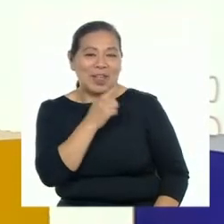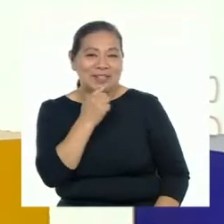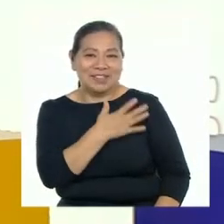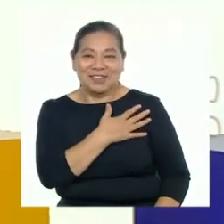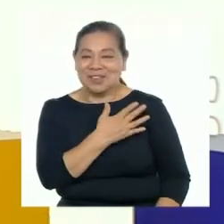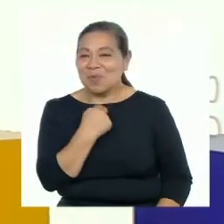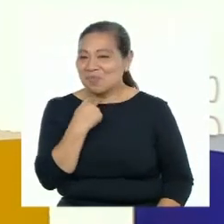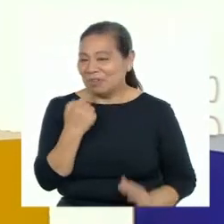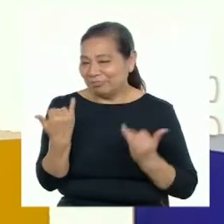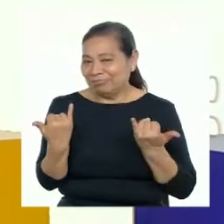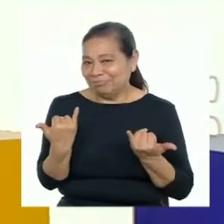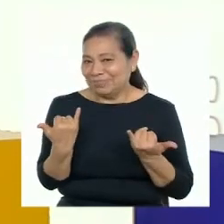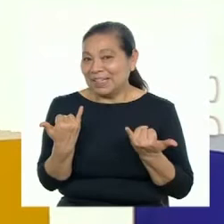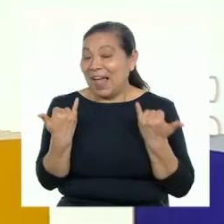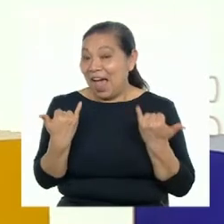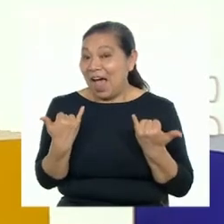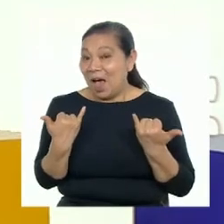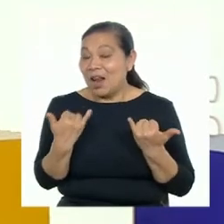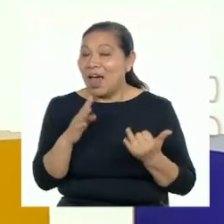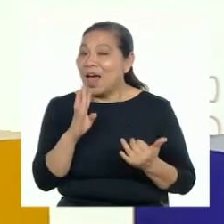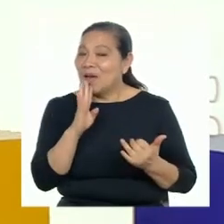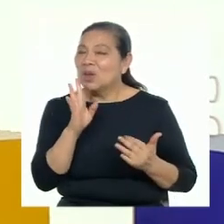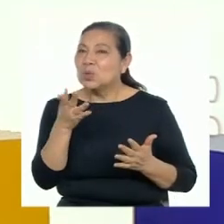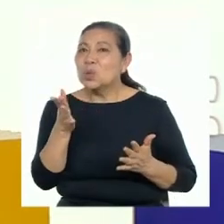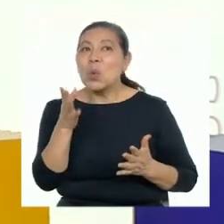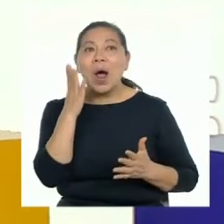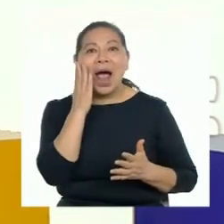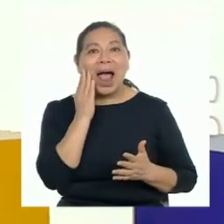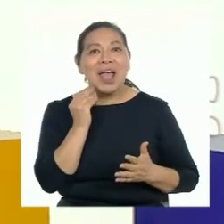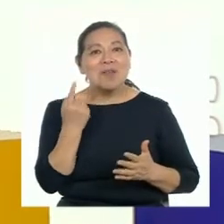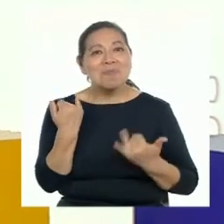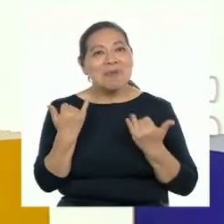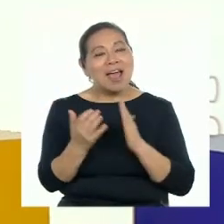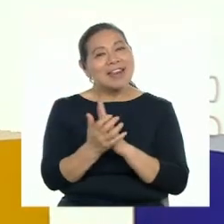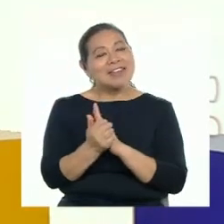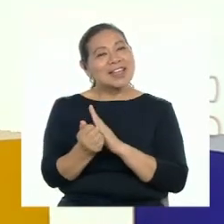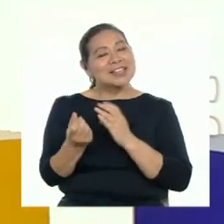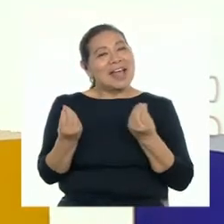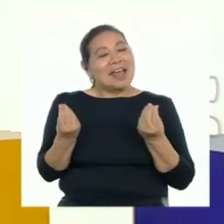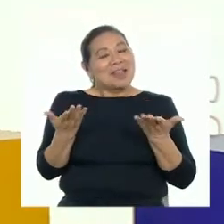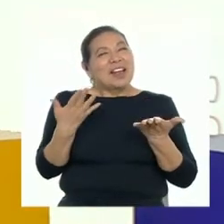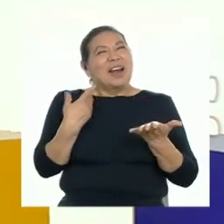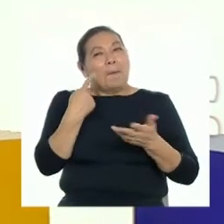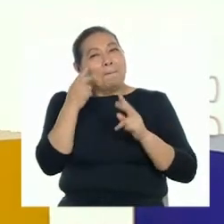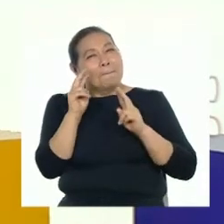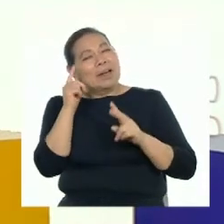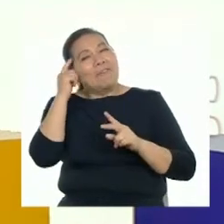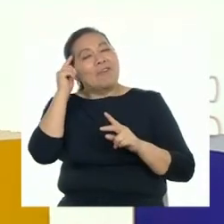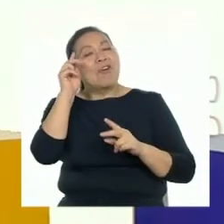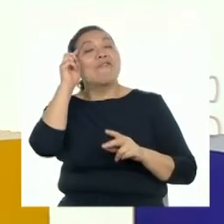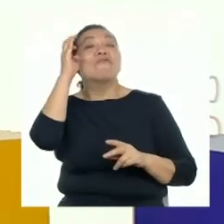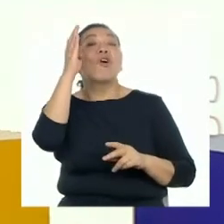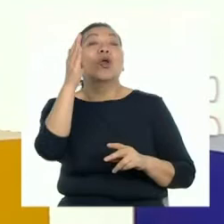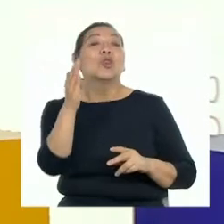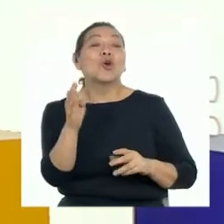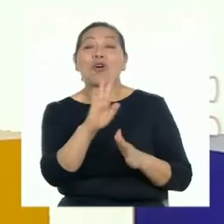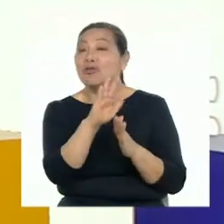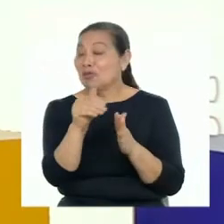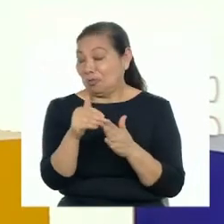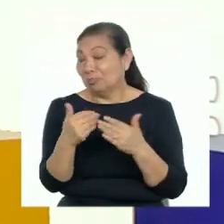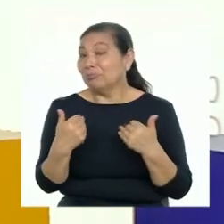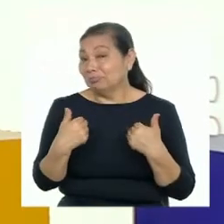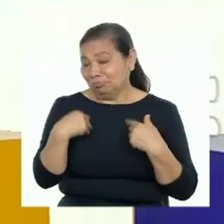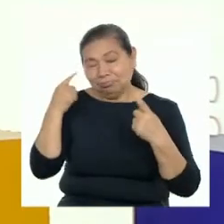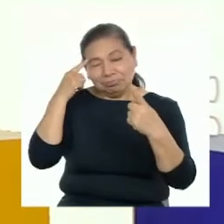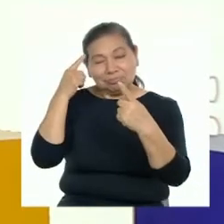en Tu Voz Presente. Esta vez hablarán de sus experiencias durante este año y qué expectativas tienen a futuro, porque todas y todos